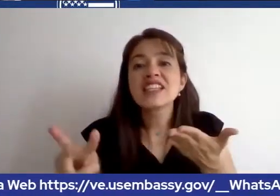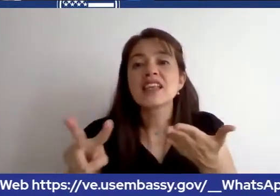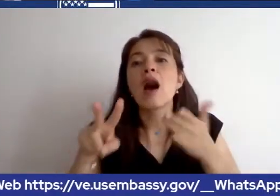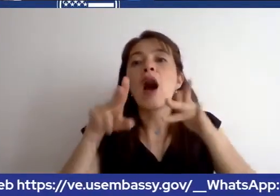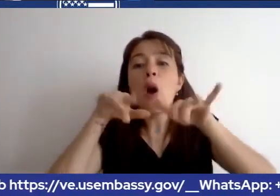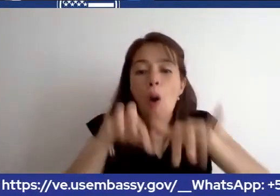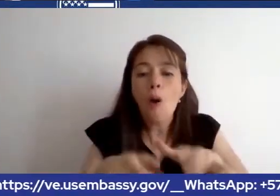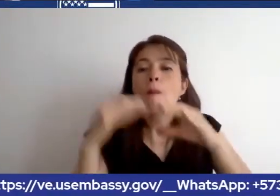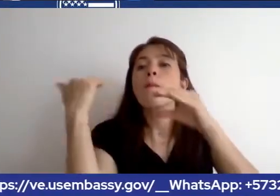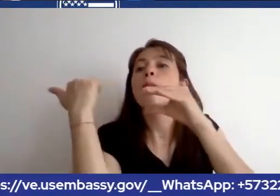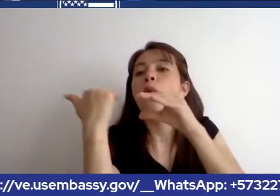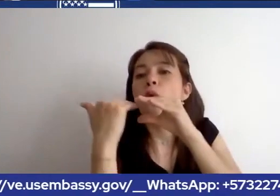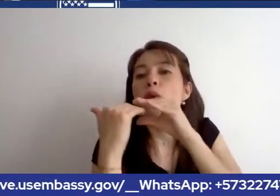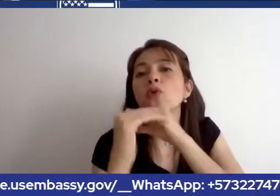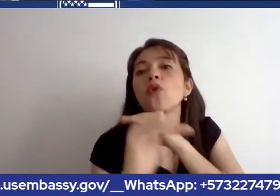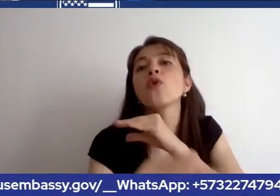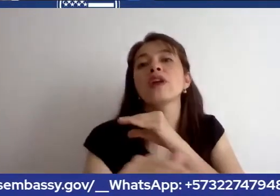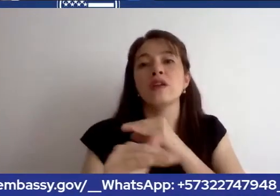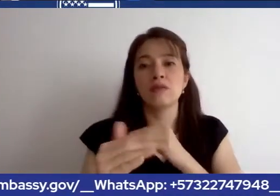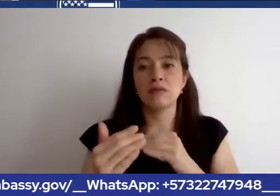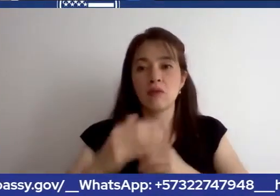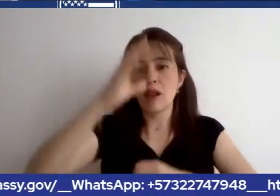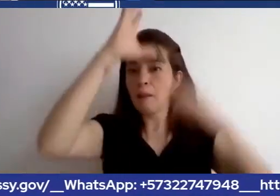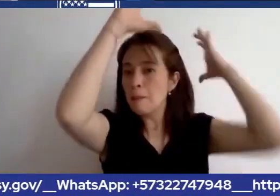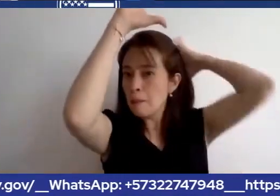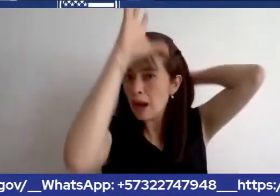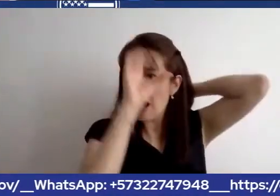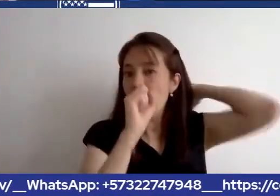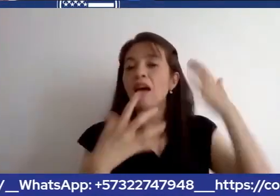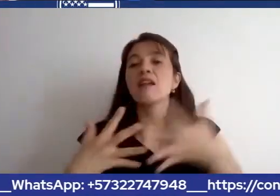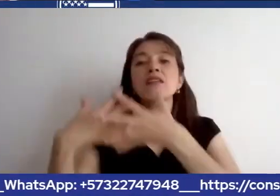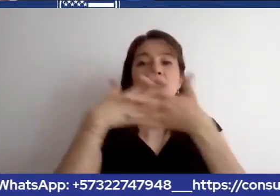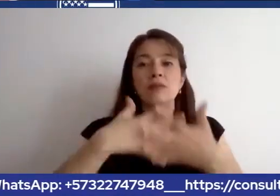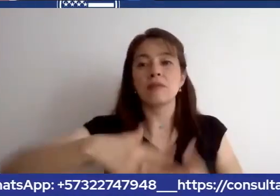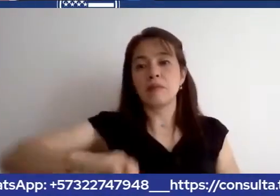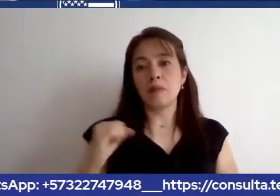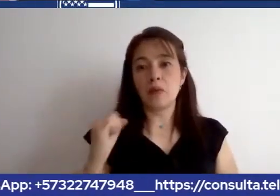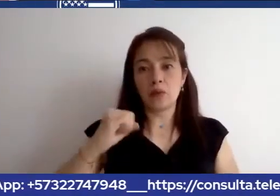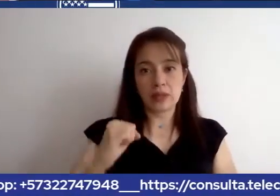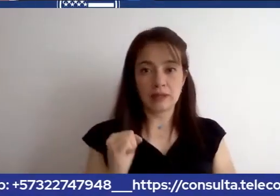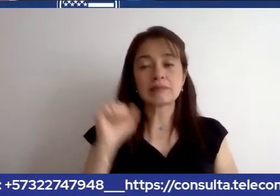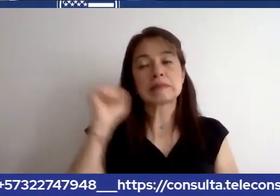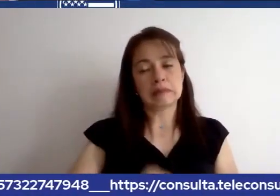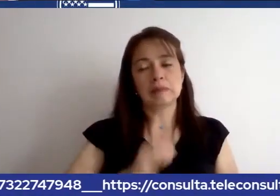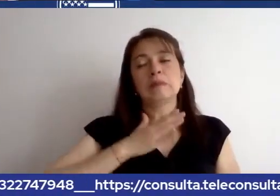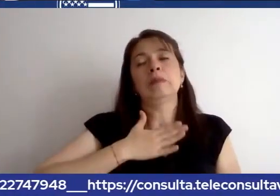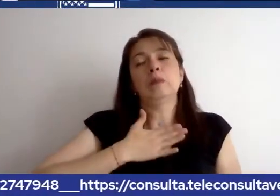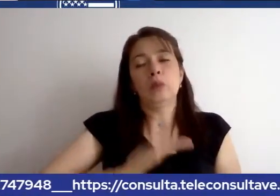embajada de los Estados Unidos en Bogotá. Muy importante destacar. Gracias.